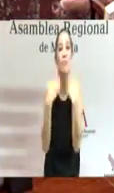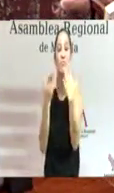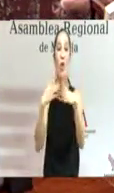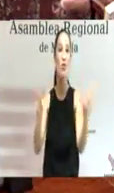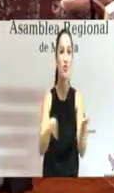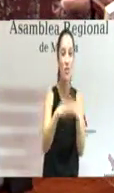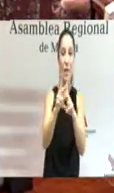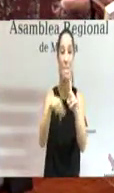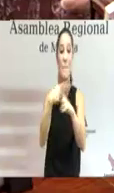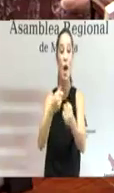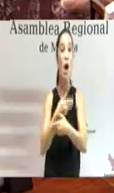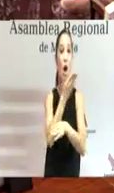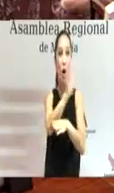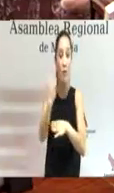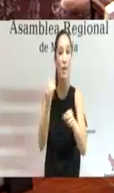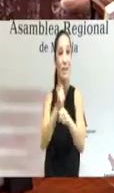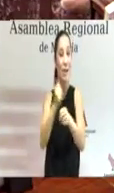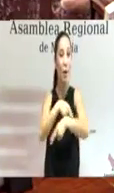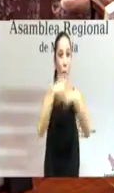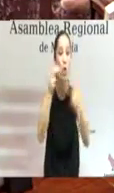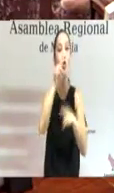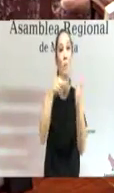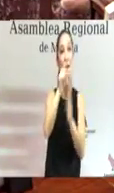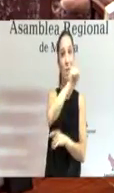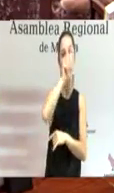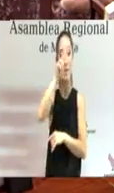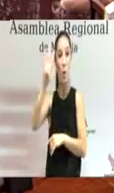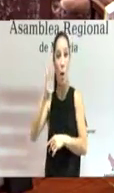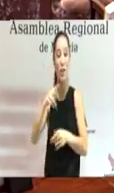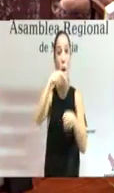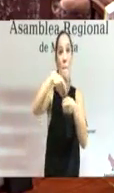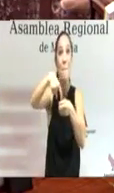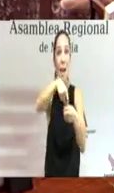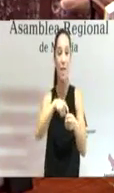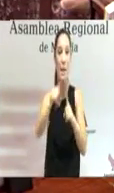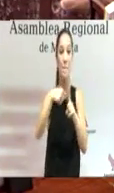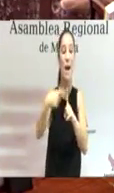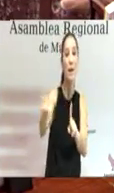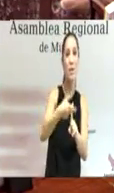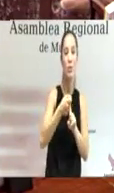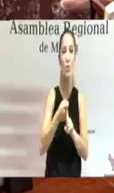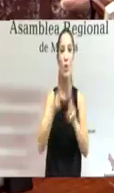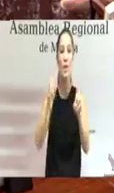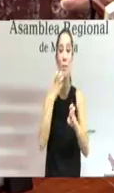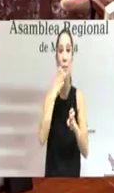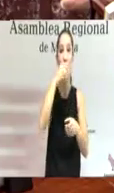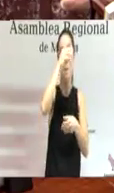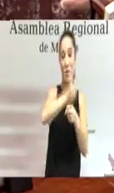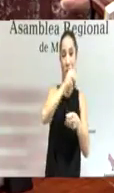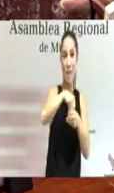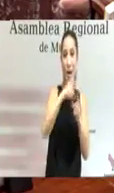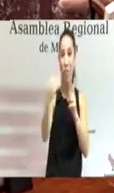este año una oferta de empleo público de 2.124 plazas la resolución del problema de los interinos de larga duración